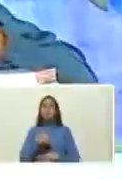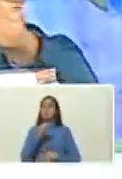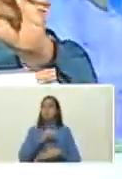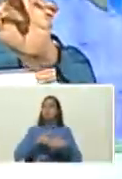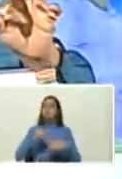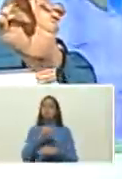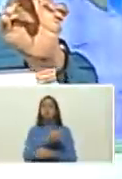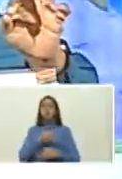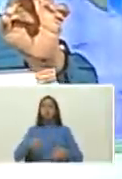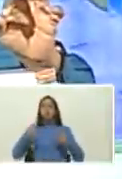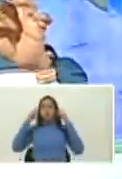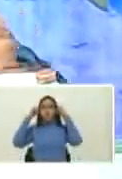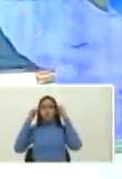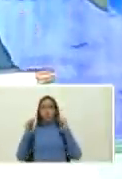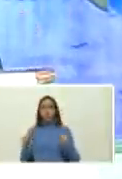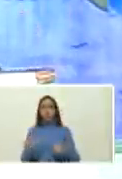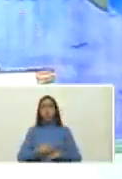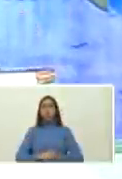calidad